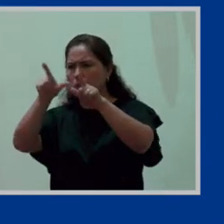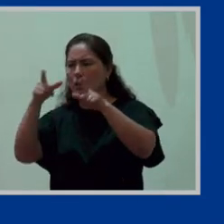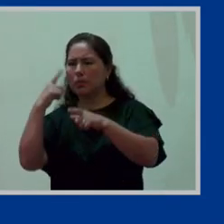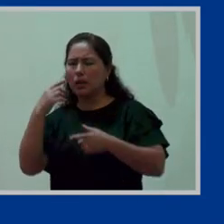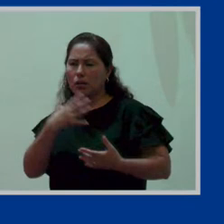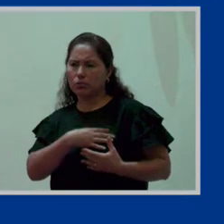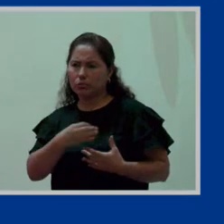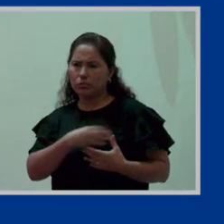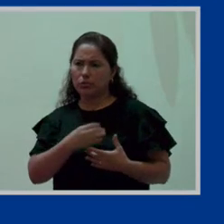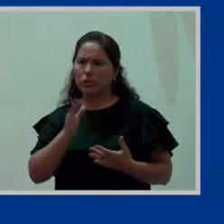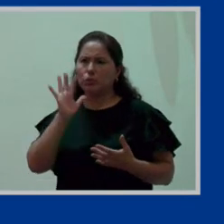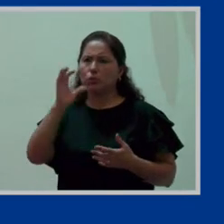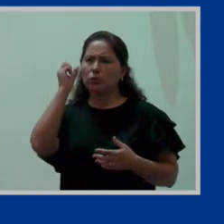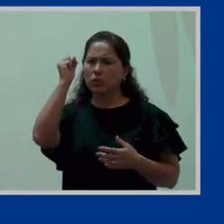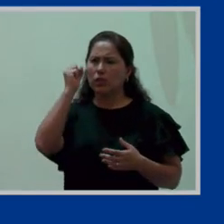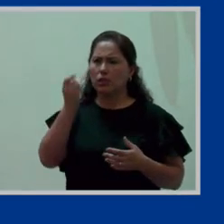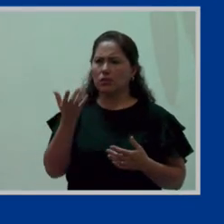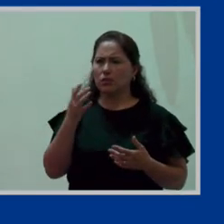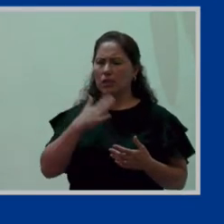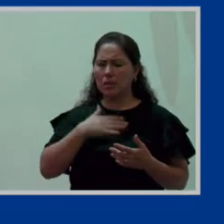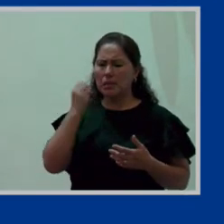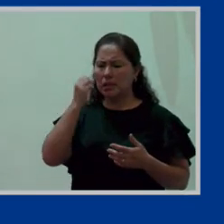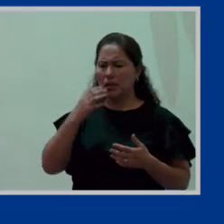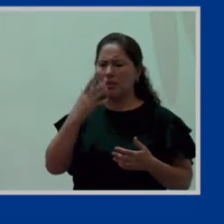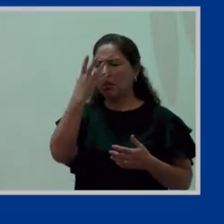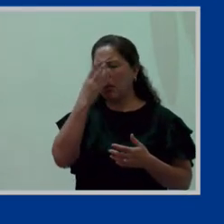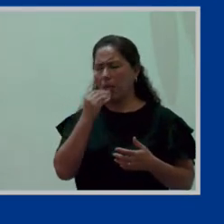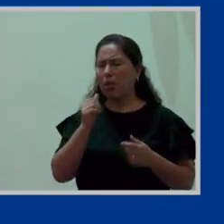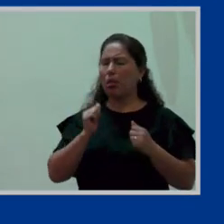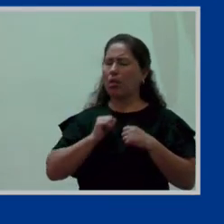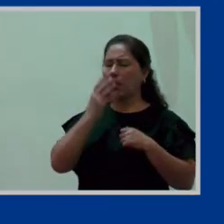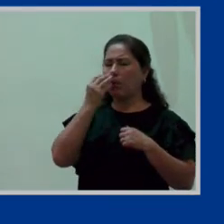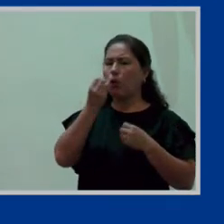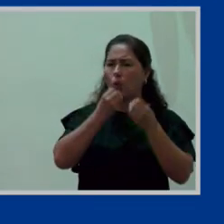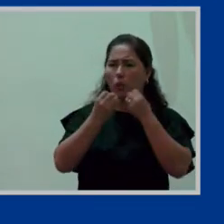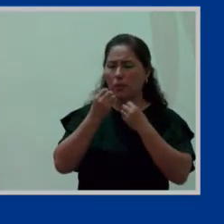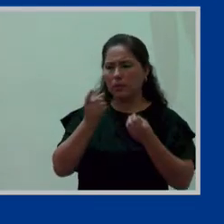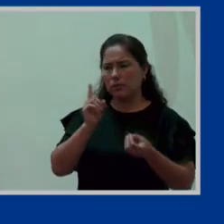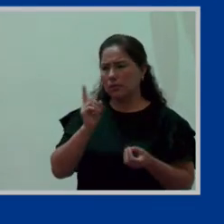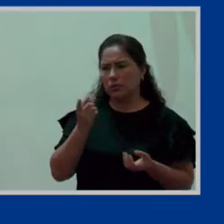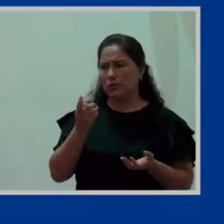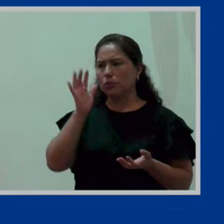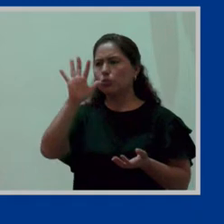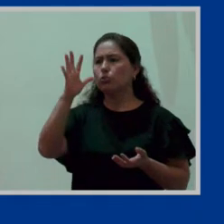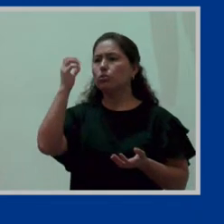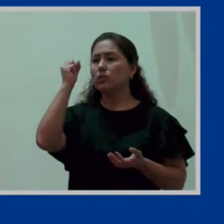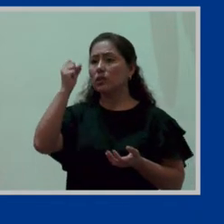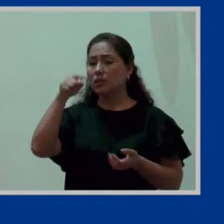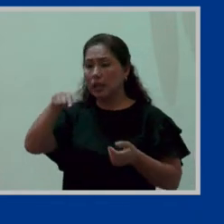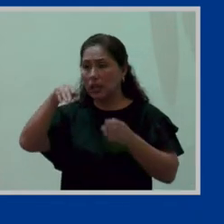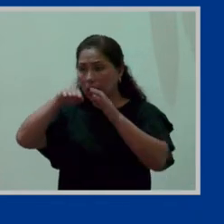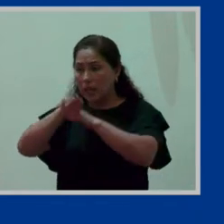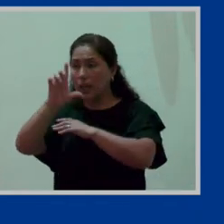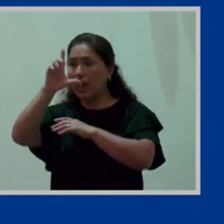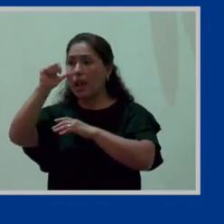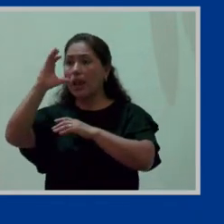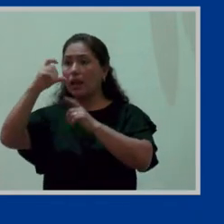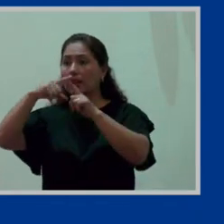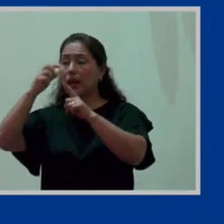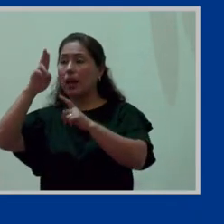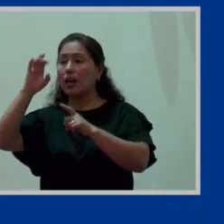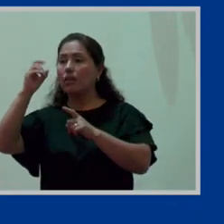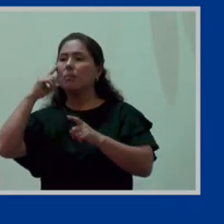su derecho no es dormir su derecho no es de refrigerio su derecho acá en el lactario es